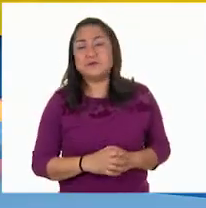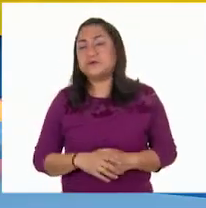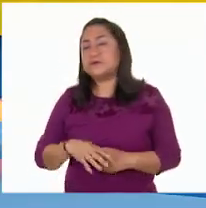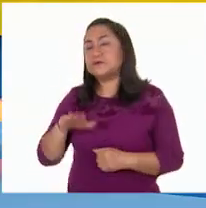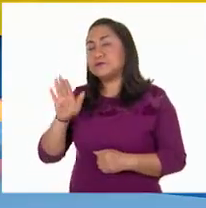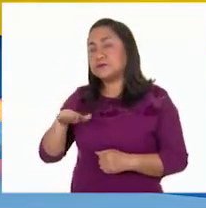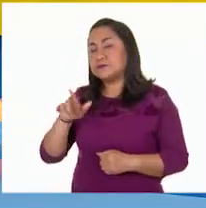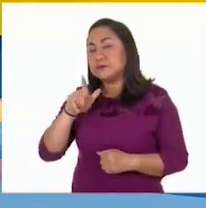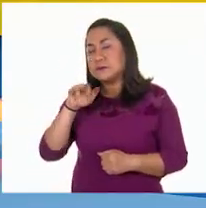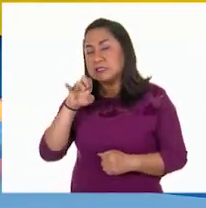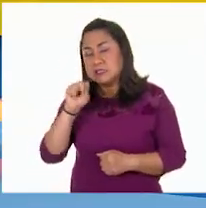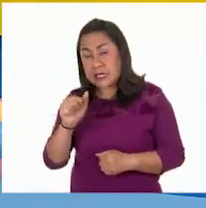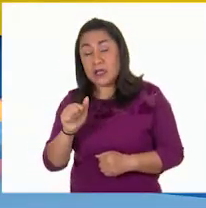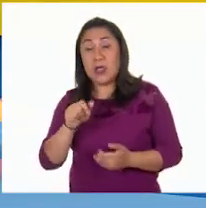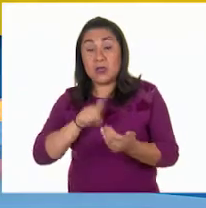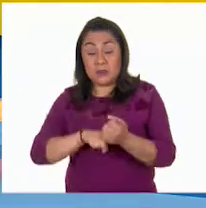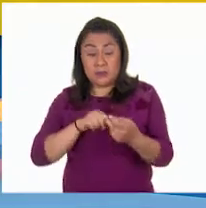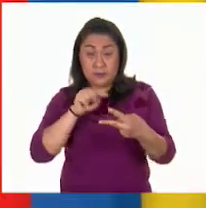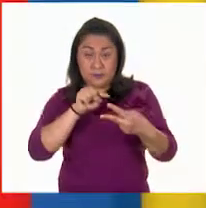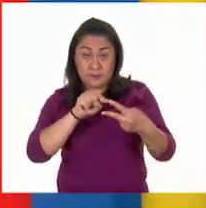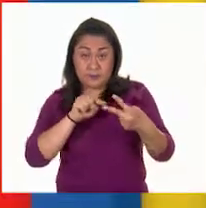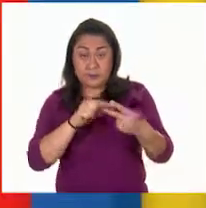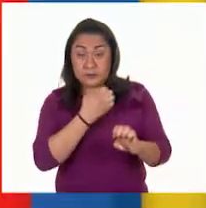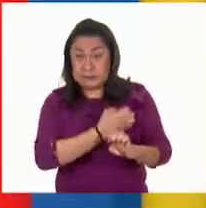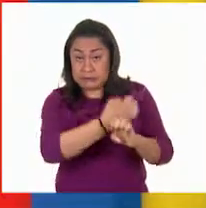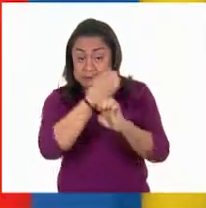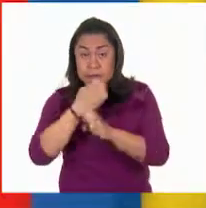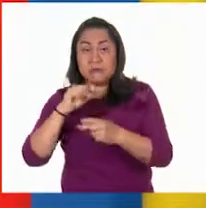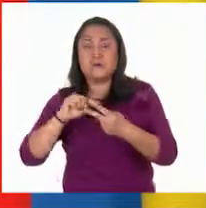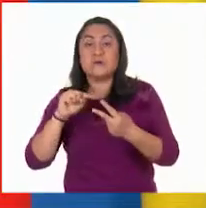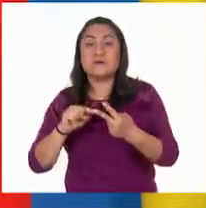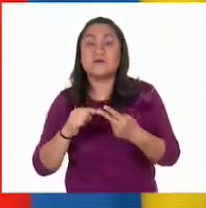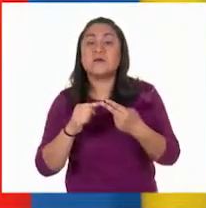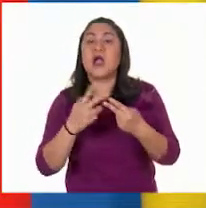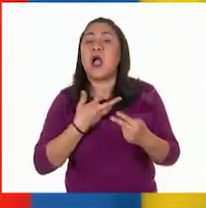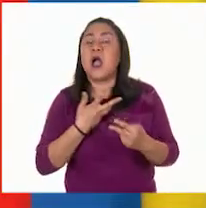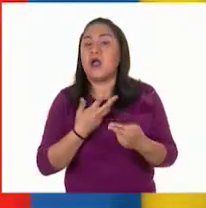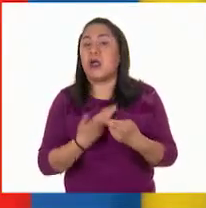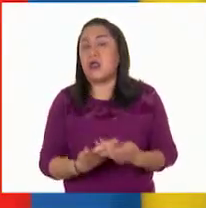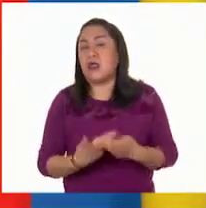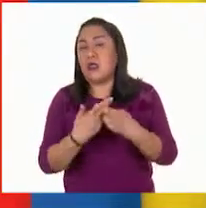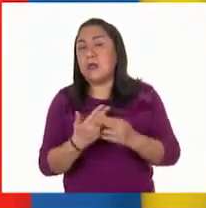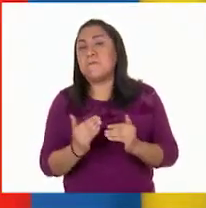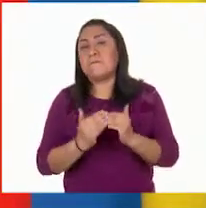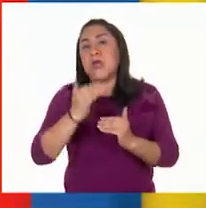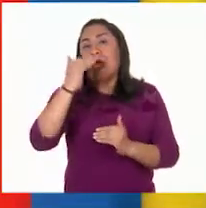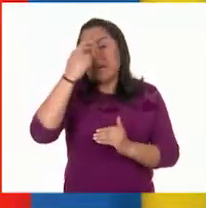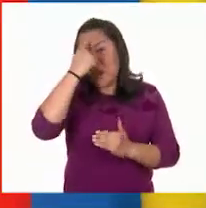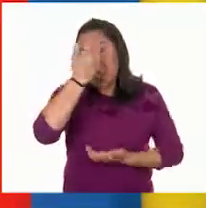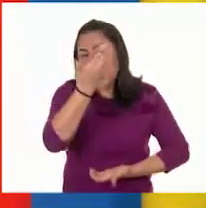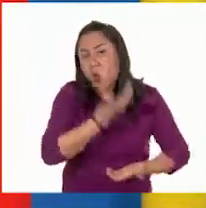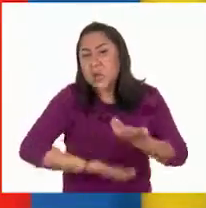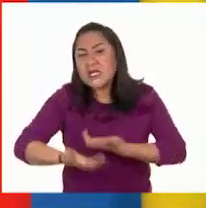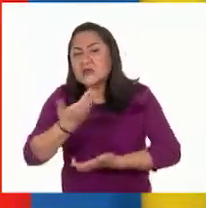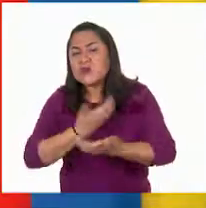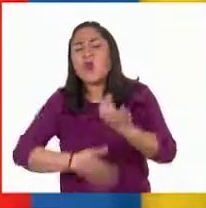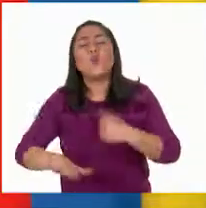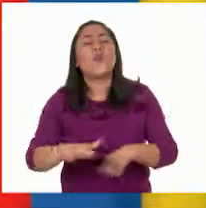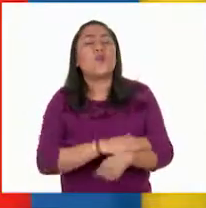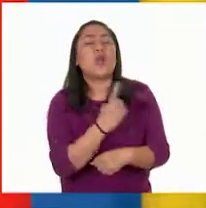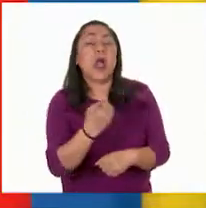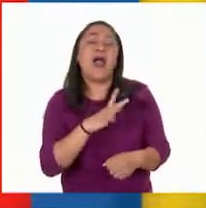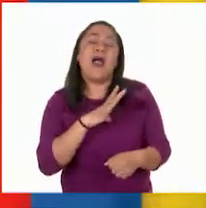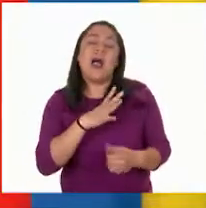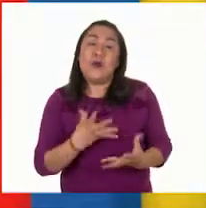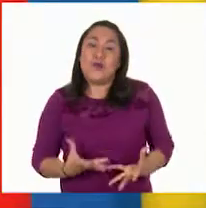que sean las únicas dos entidades que tienen un nivel muy alto de participación en el comercio, se debe a que es muy